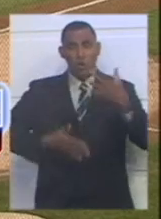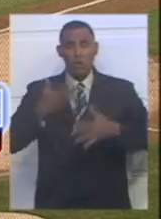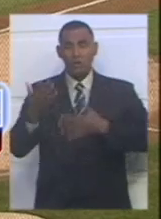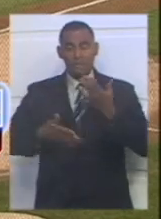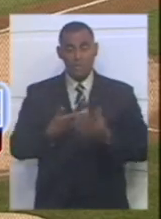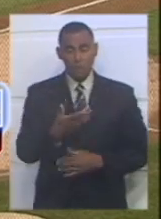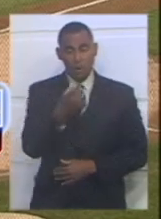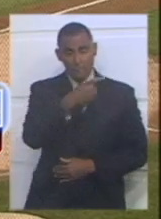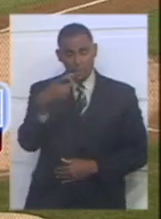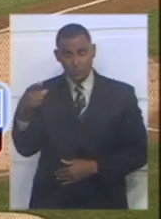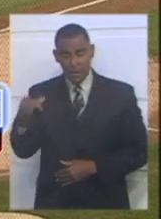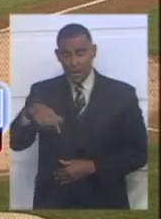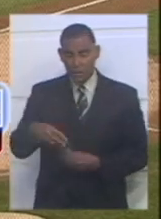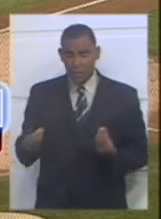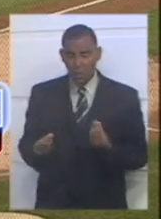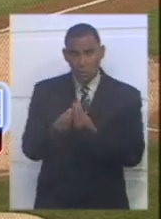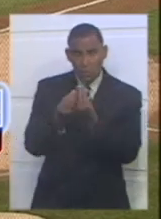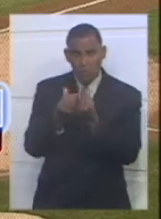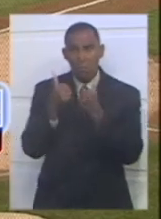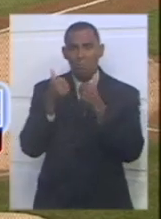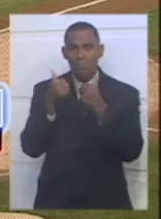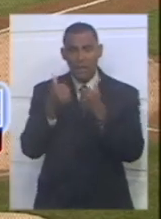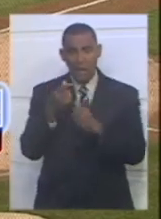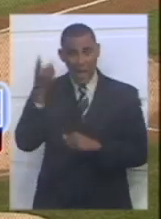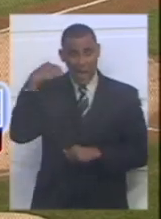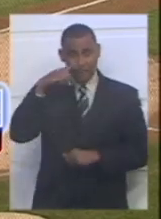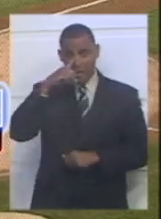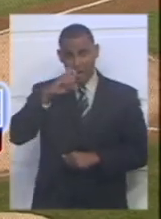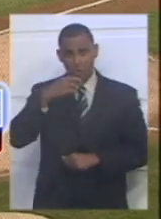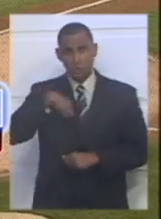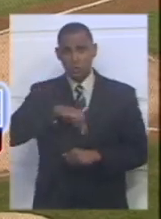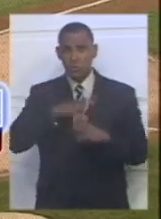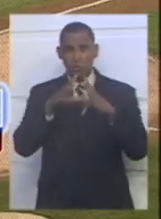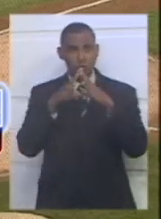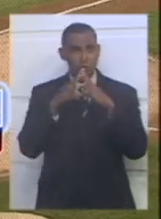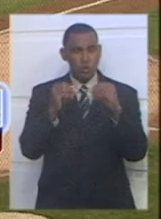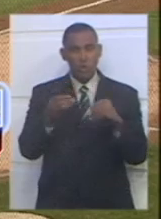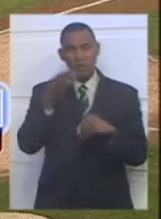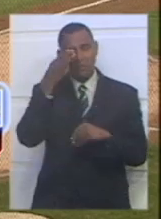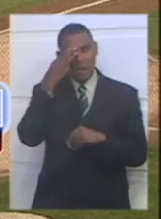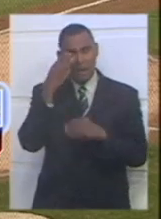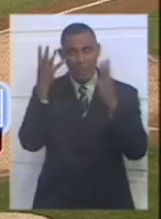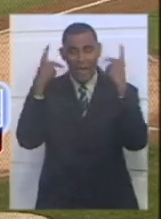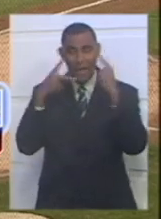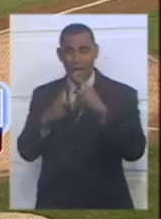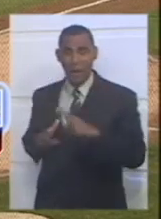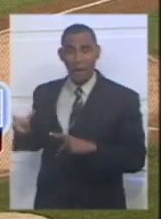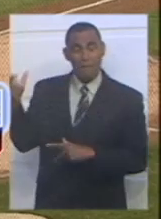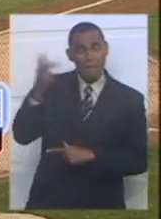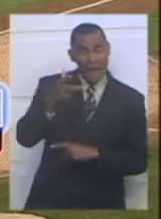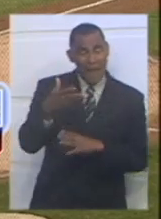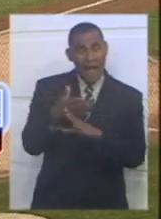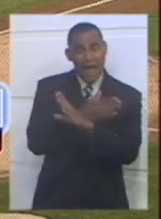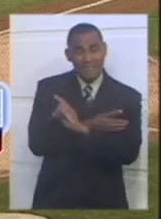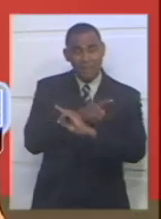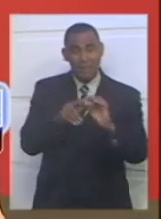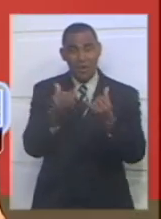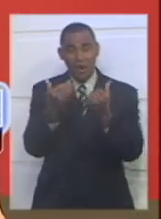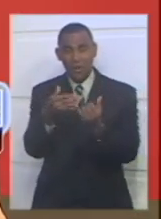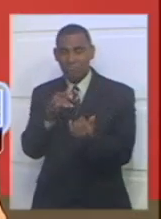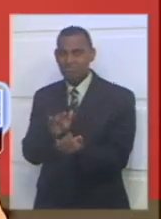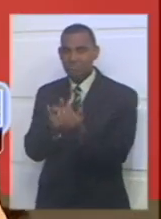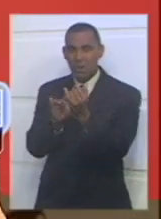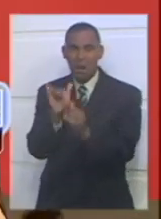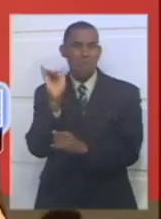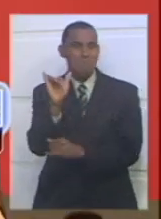aquí la gente conmigo se ha portado demasiado bien y bueno el año pasado a todos los caracas de Magallanes me tocaba lanzarle, ahora me tocó este lado. la verdad que es el